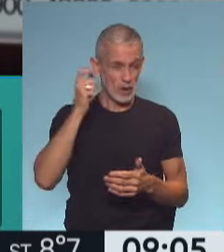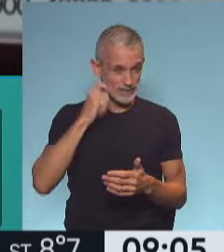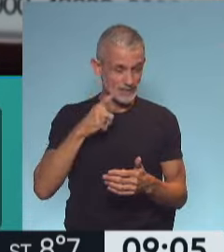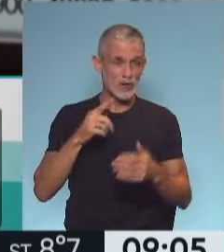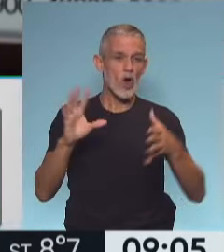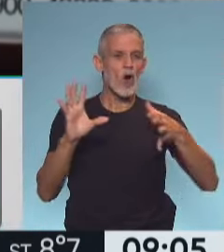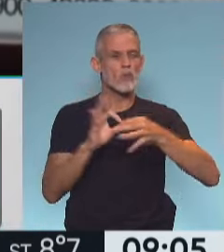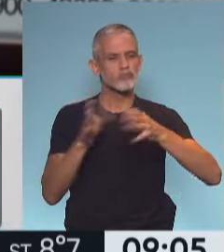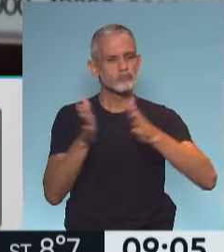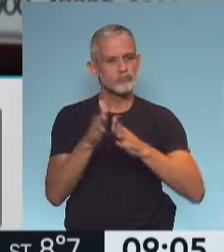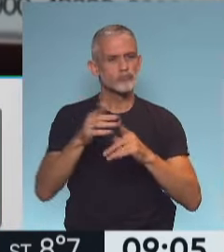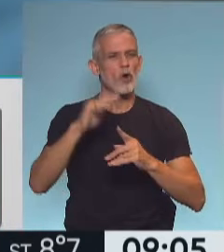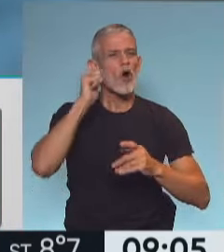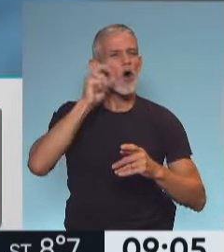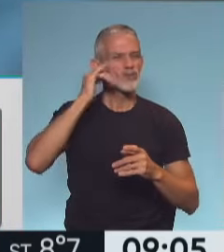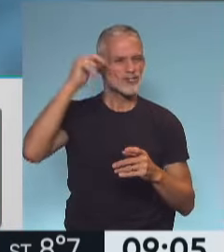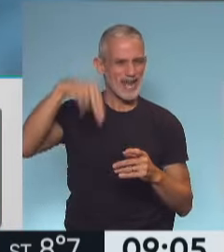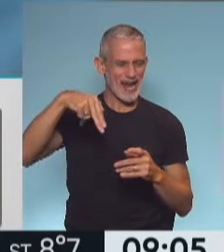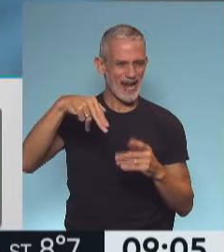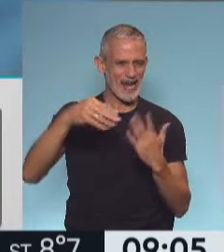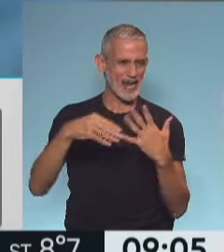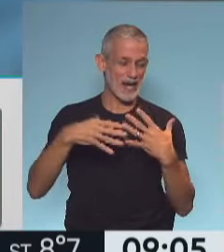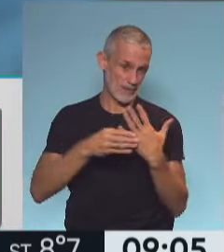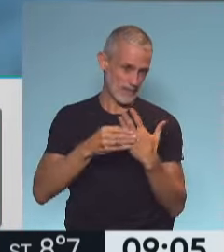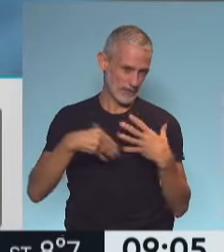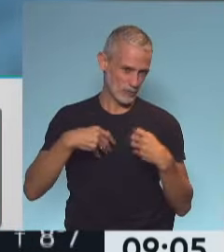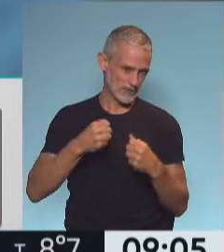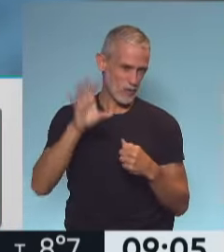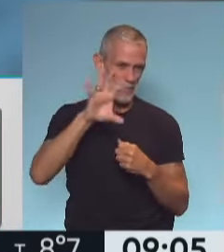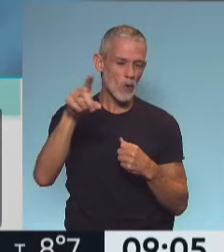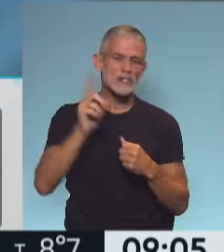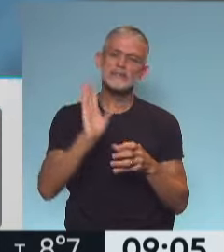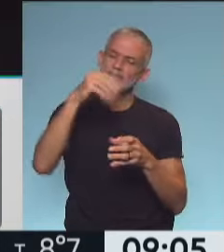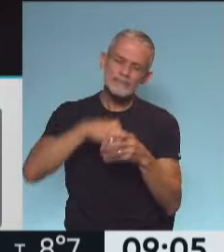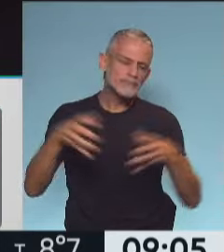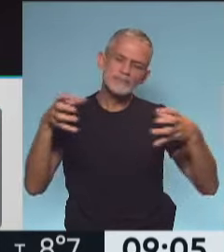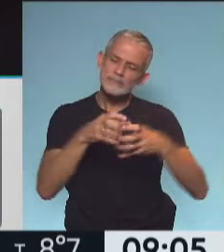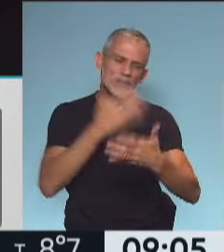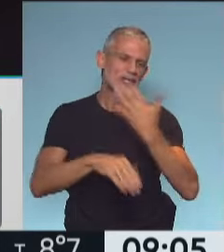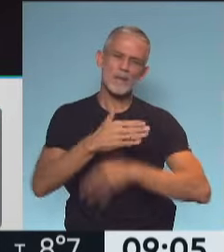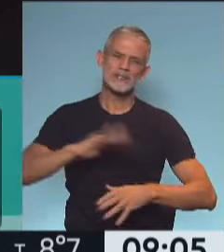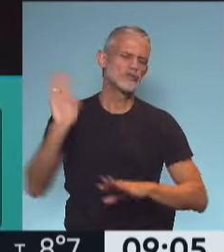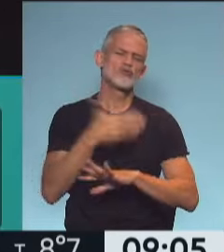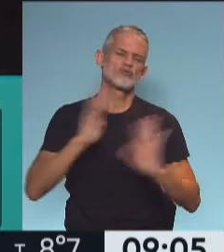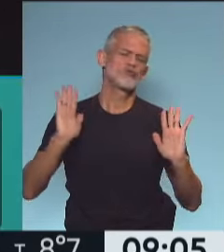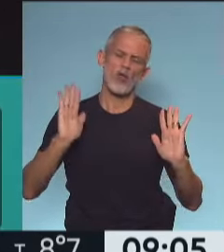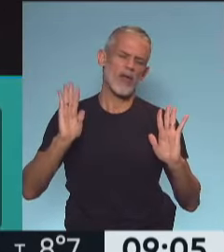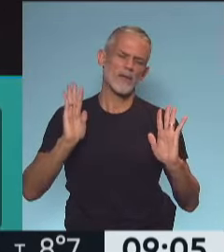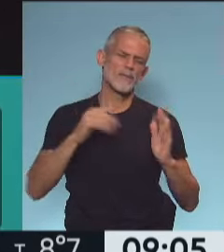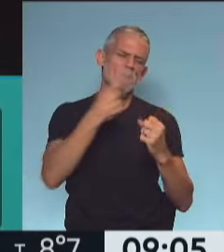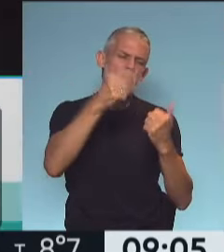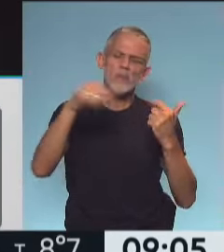Nicolás y Daniel Goyán, decide, y el equipo, por supuesto, incluir toda la categoría de discapacidad sin hacer estas